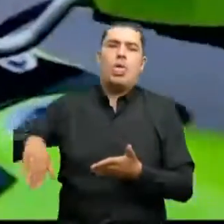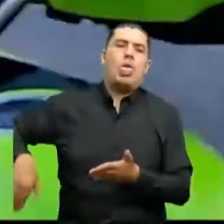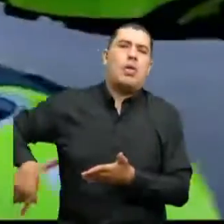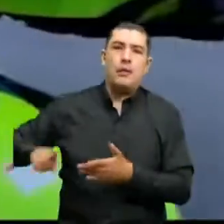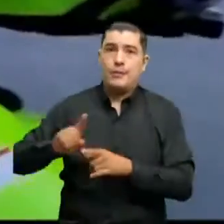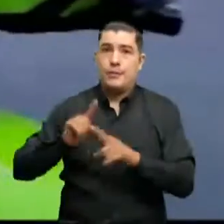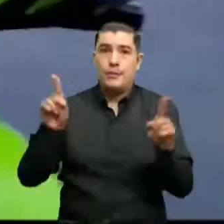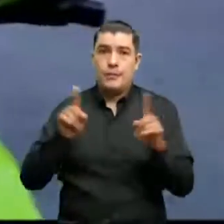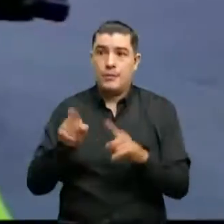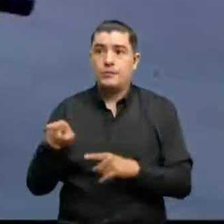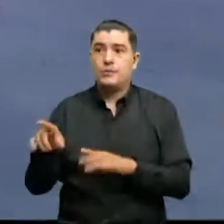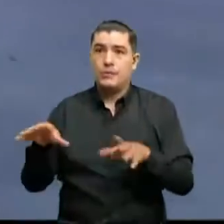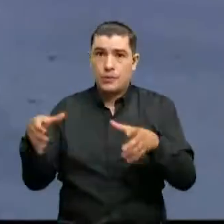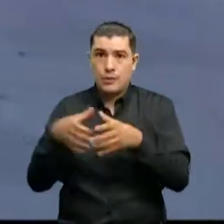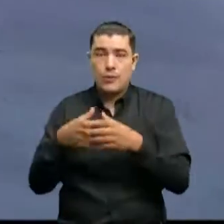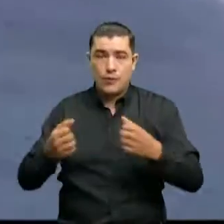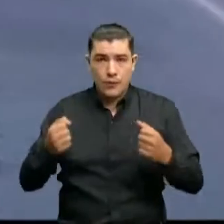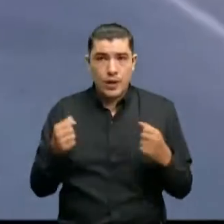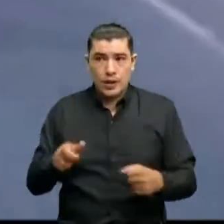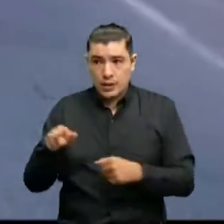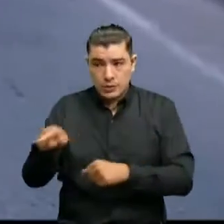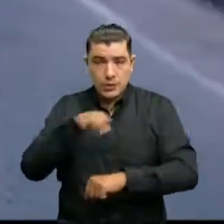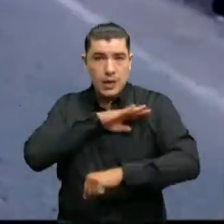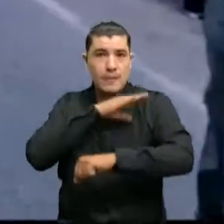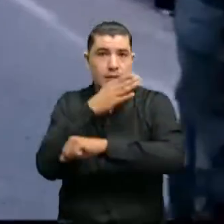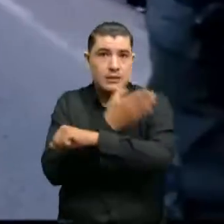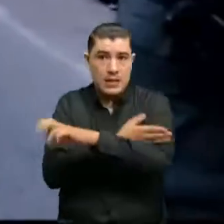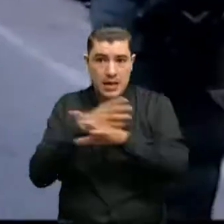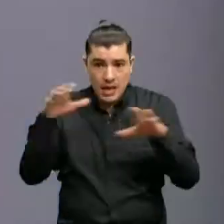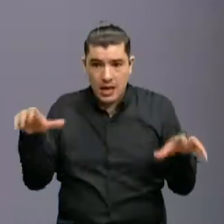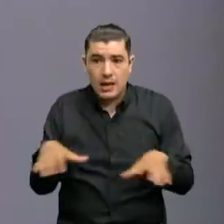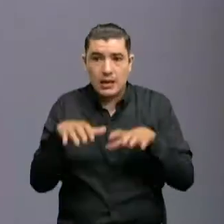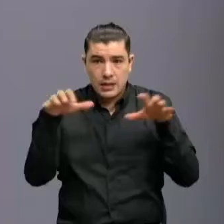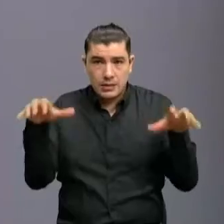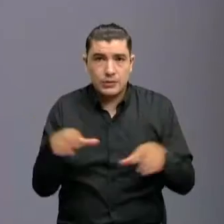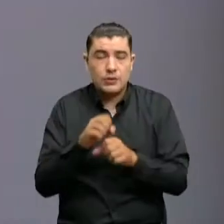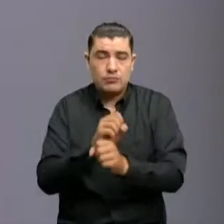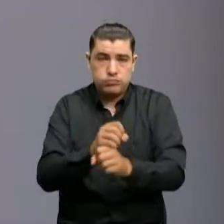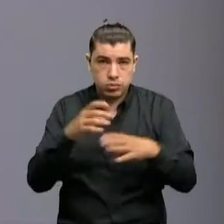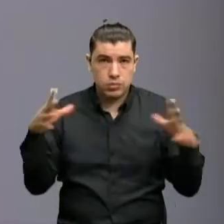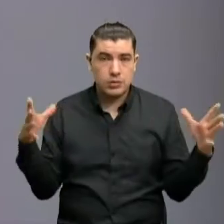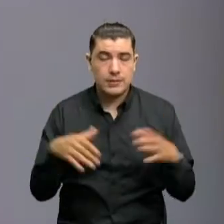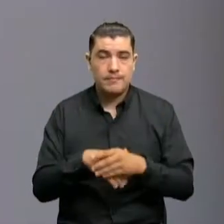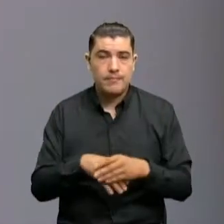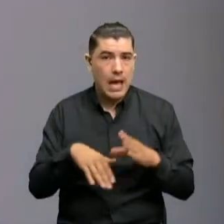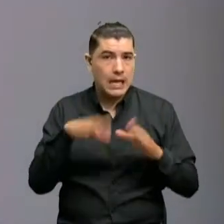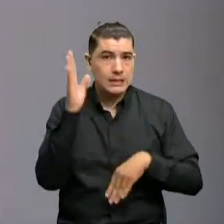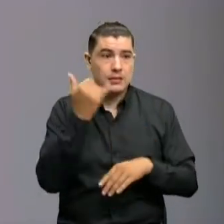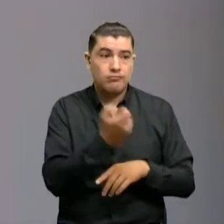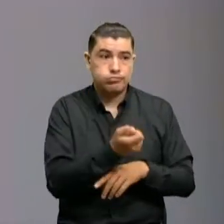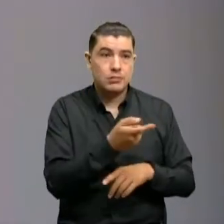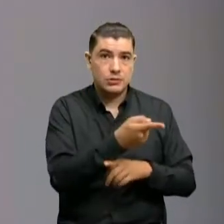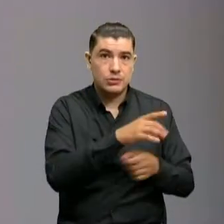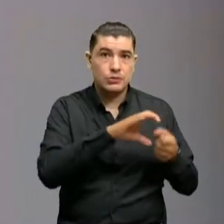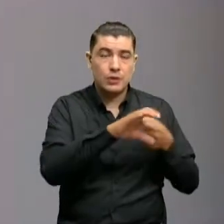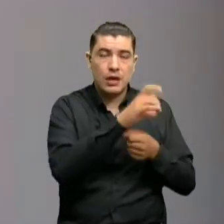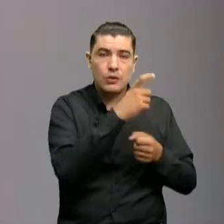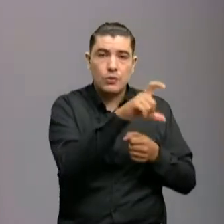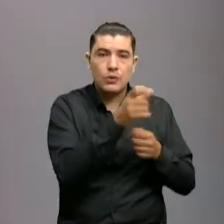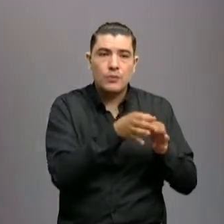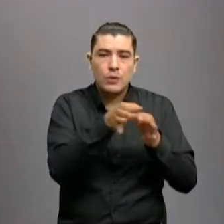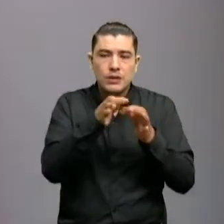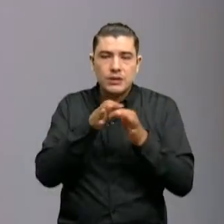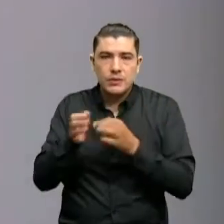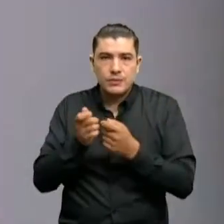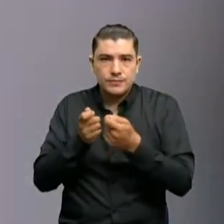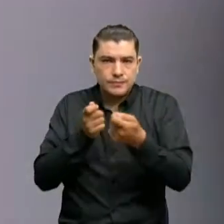recuerdos, que está fuerte, que tiene una capacidad de cometer estos altos terroristas, sobre todo en la ciudad de Cúcuta y su área metropolitana,